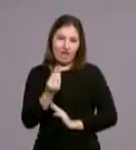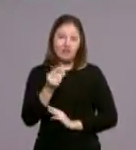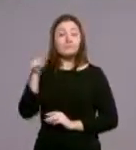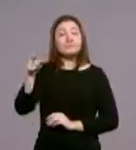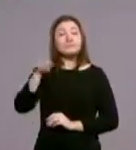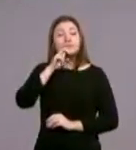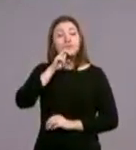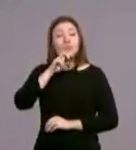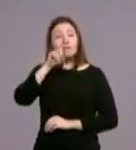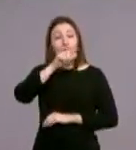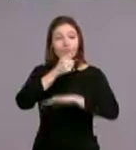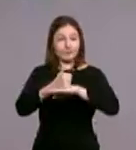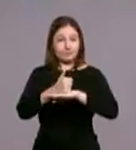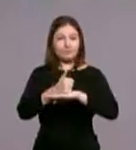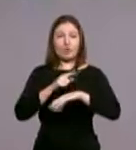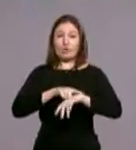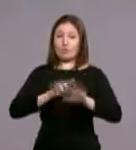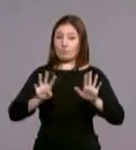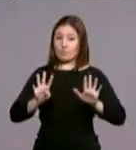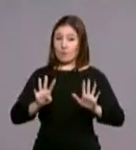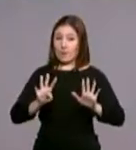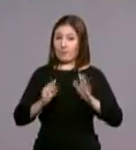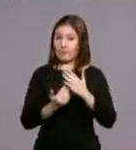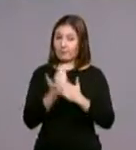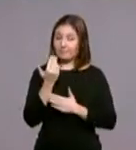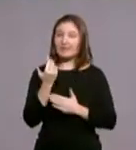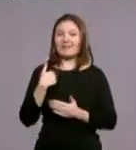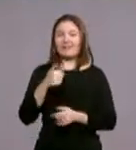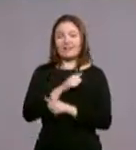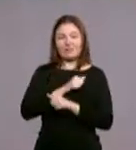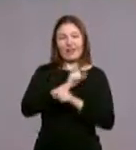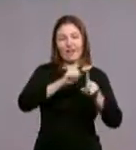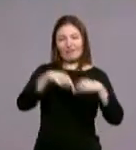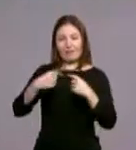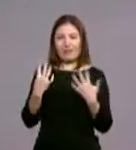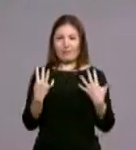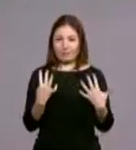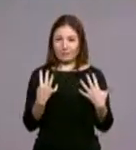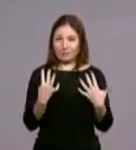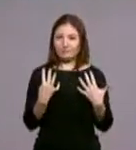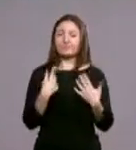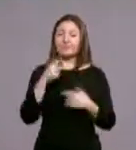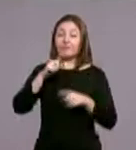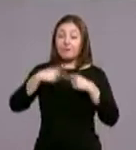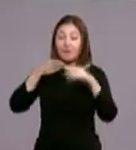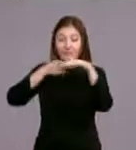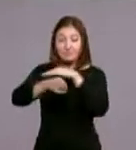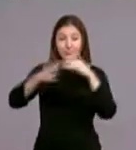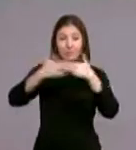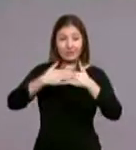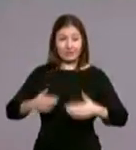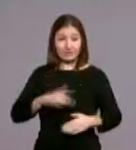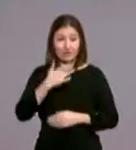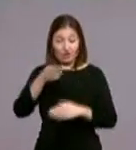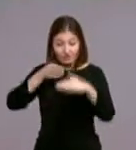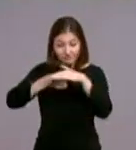ya va a estar esperando a las familias para bendecirlas personalmente. Las familias entrarán por la Puerta de la Misericordia, pasarán por